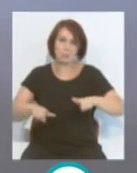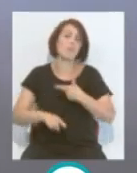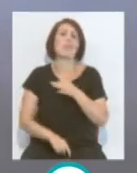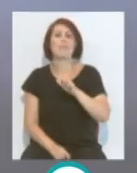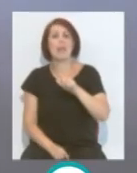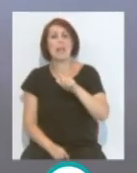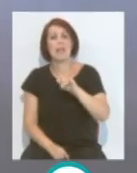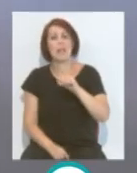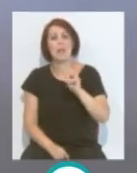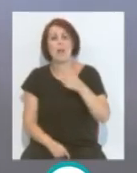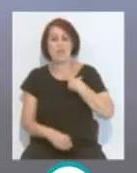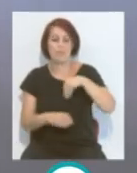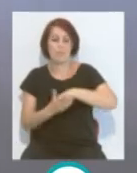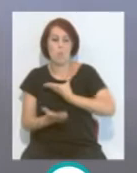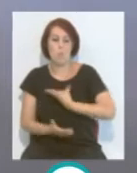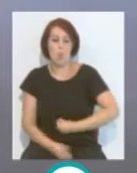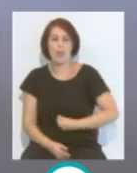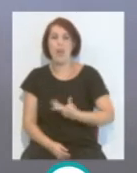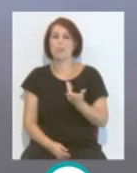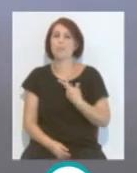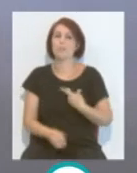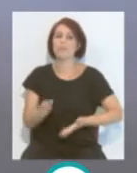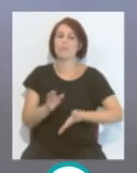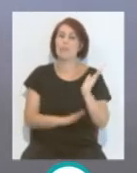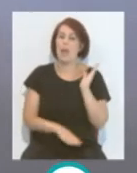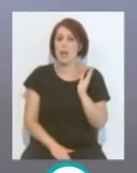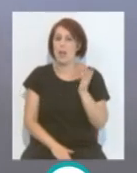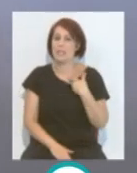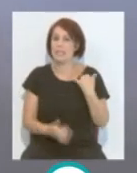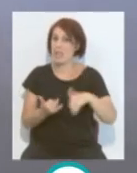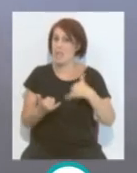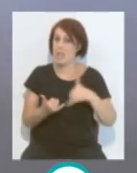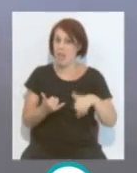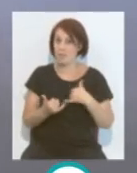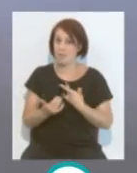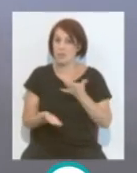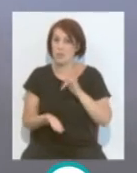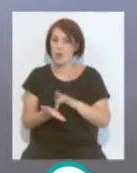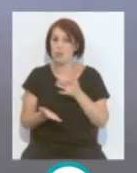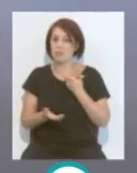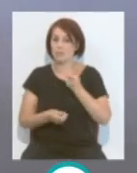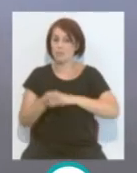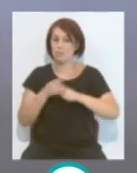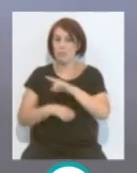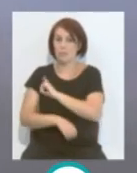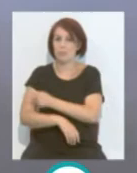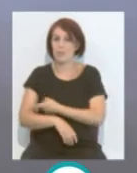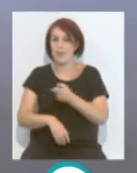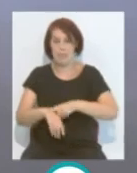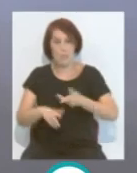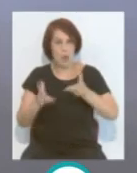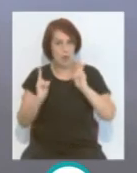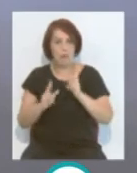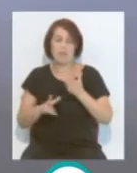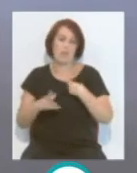que está en el UCAM, como decimos, se pasó por la disciplina también del Sevilla después de abandonar la asociación deportiva a tiempo libre.